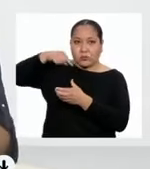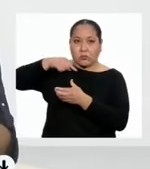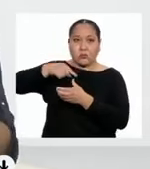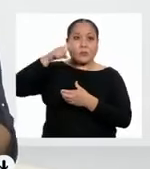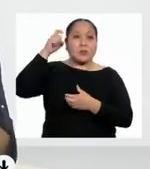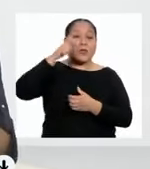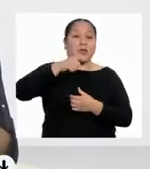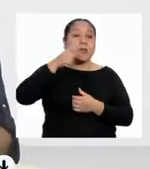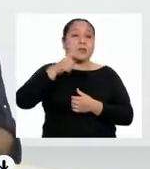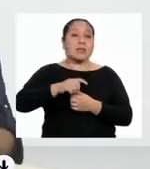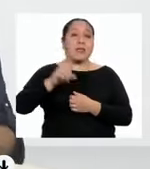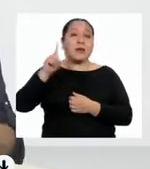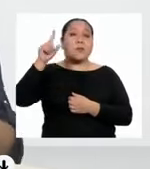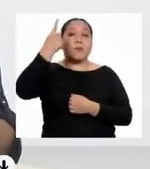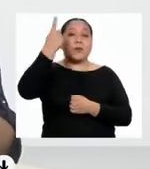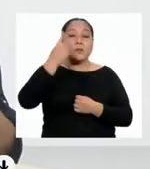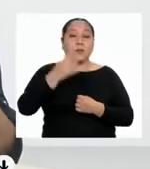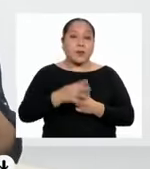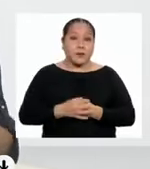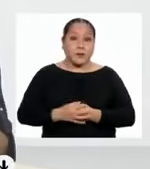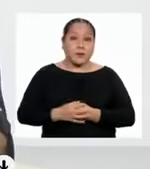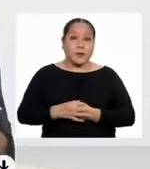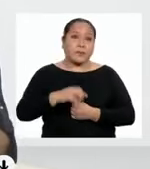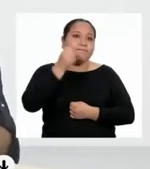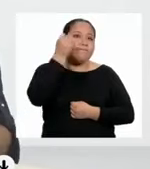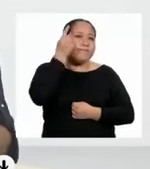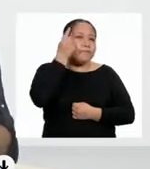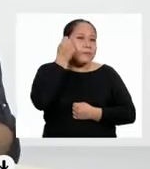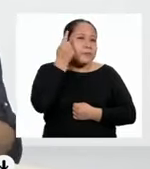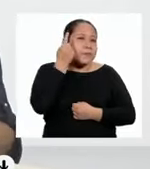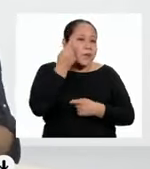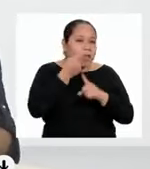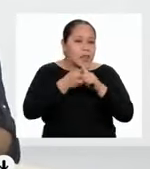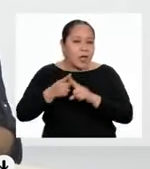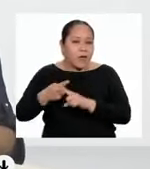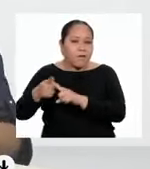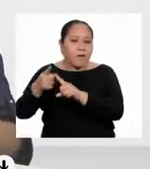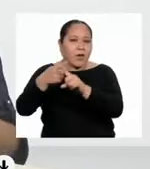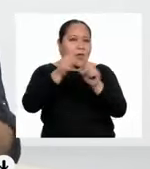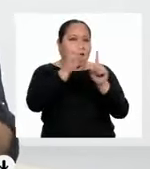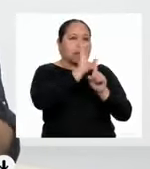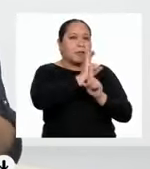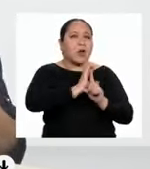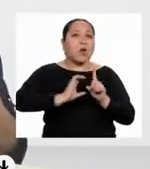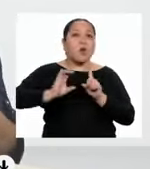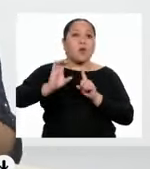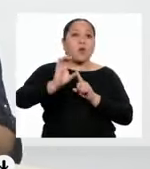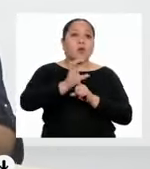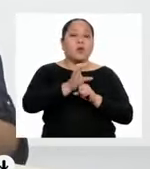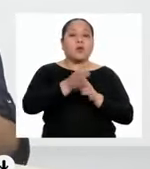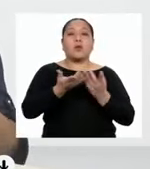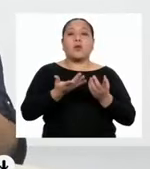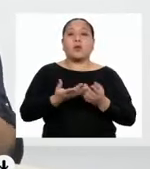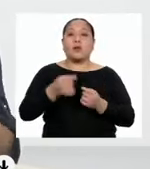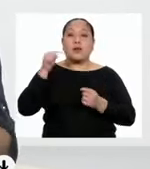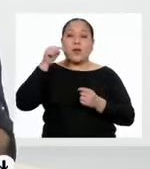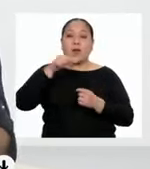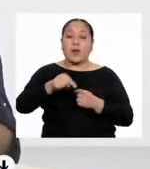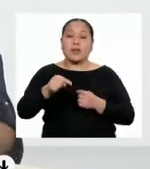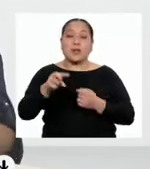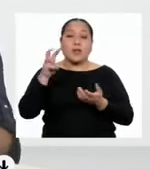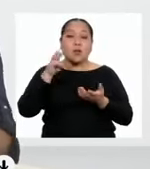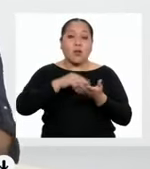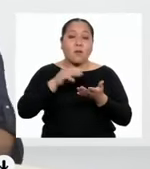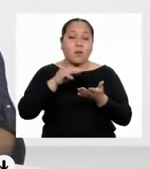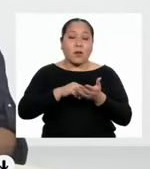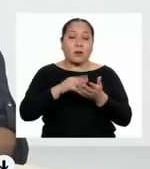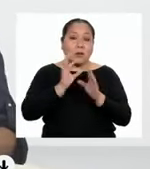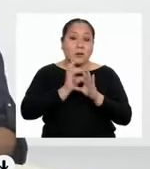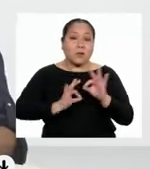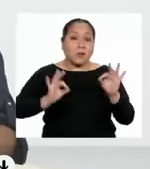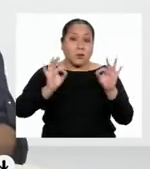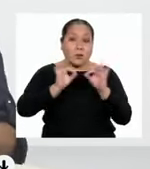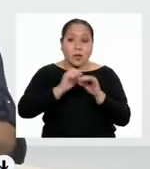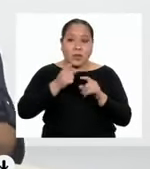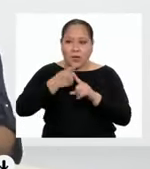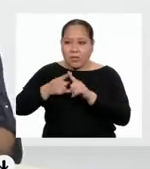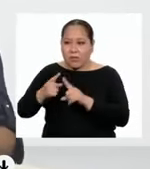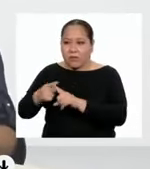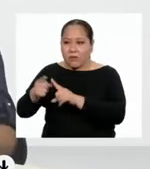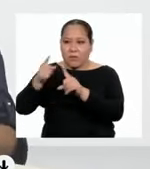necesario, primero, entender la diversidad cultural, que es el común denominador en las sociedades.